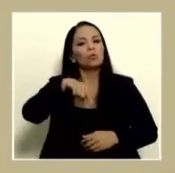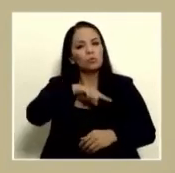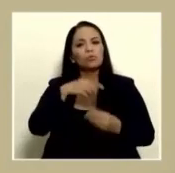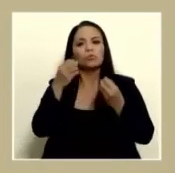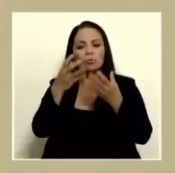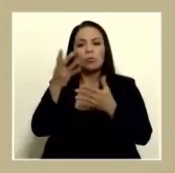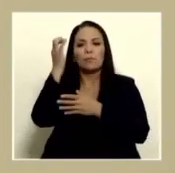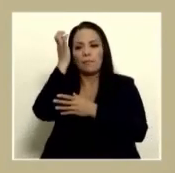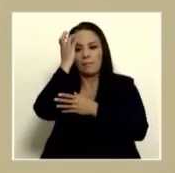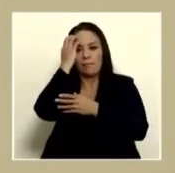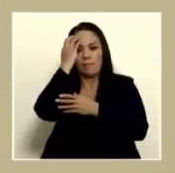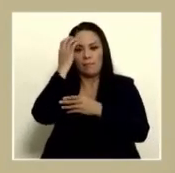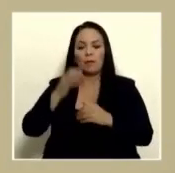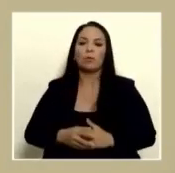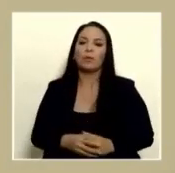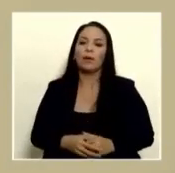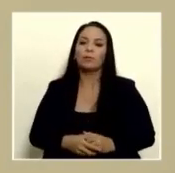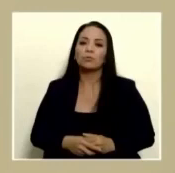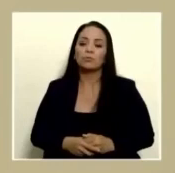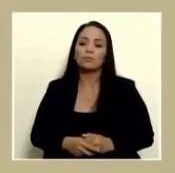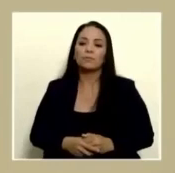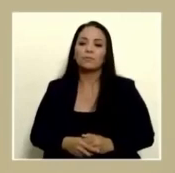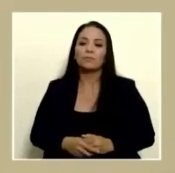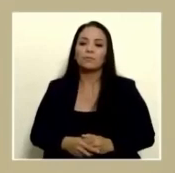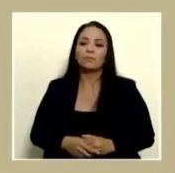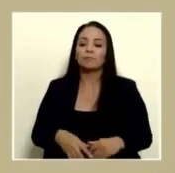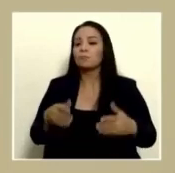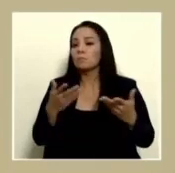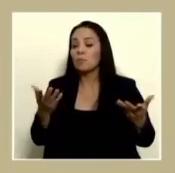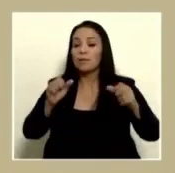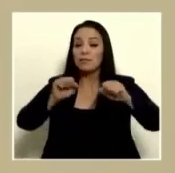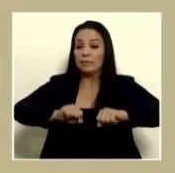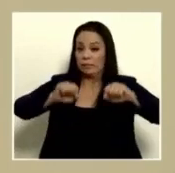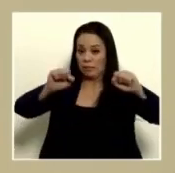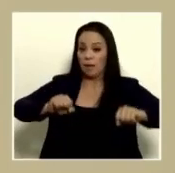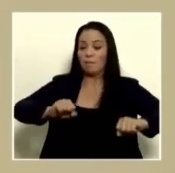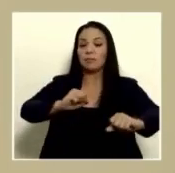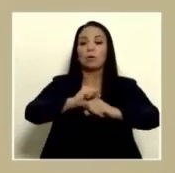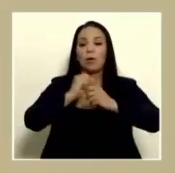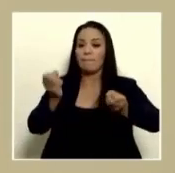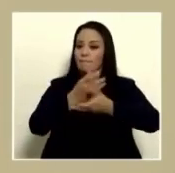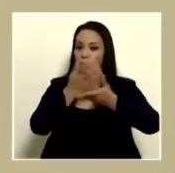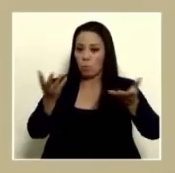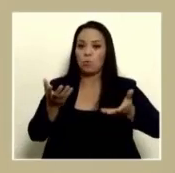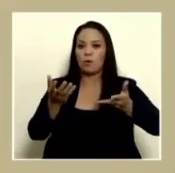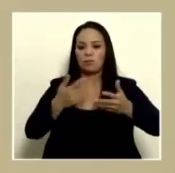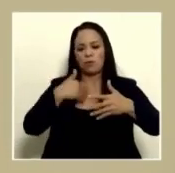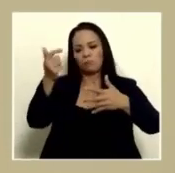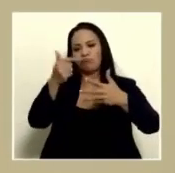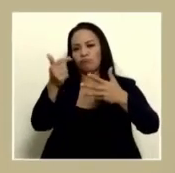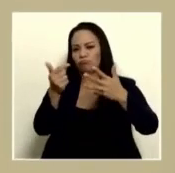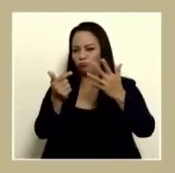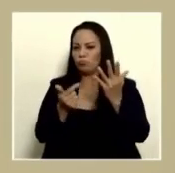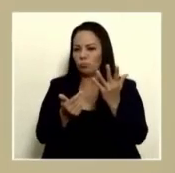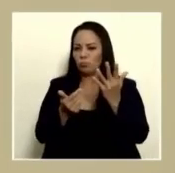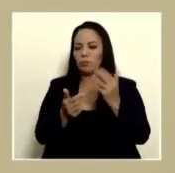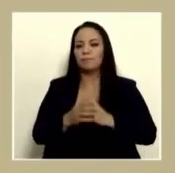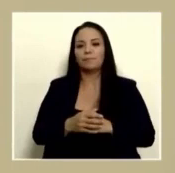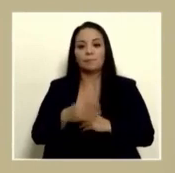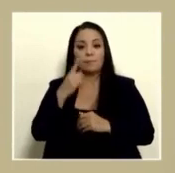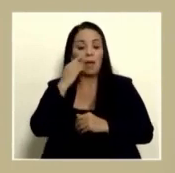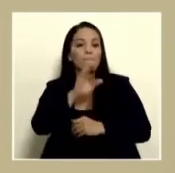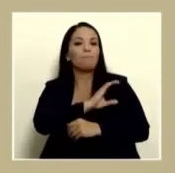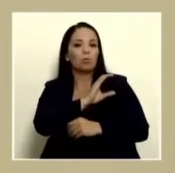preocupados de que el sistema de seguridad pública tiene varios elementos la